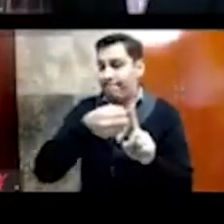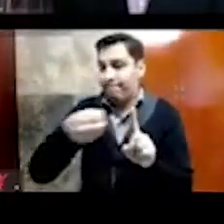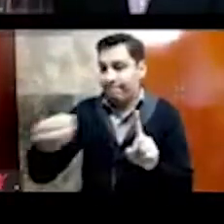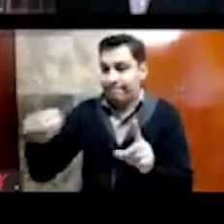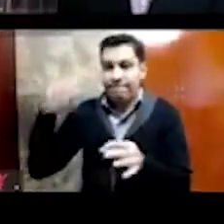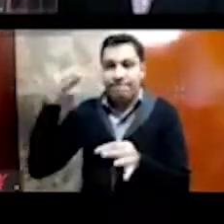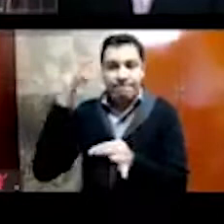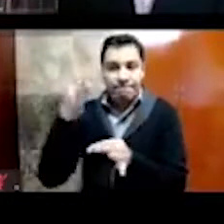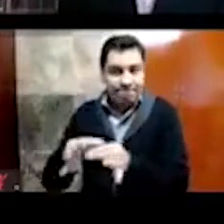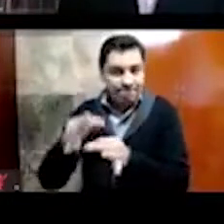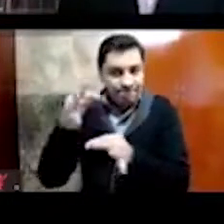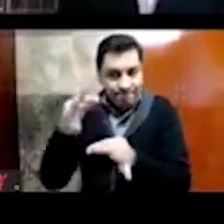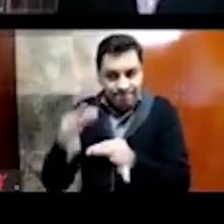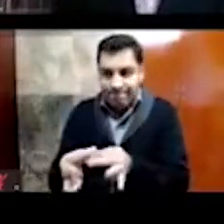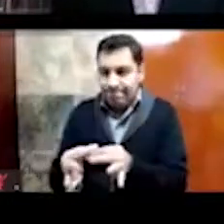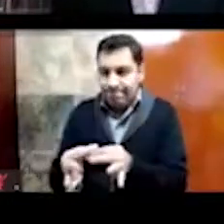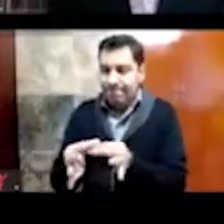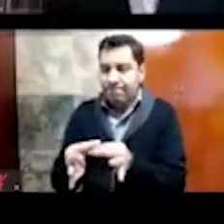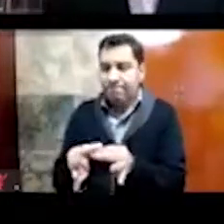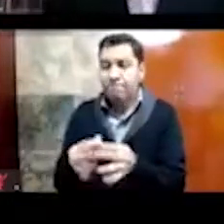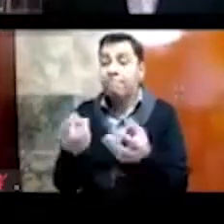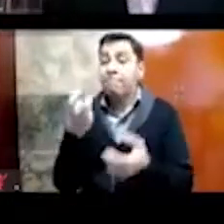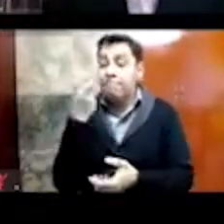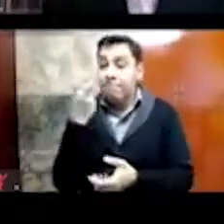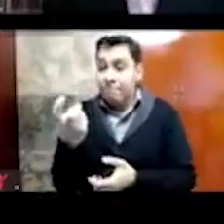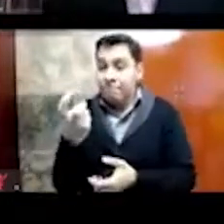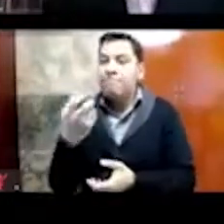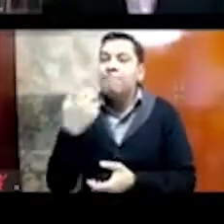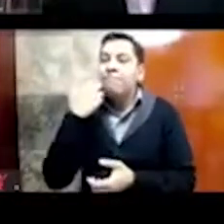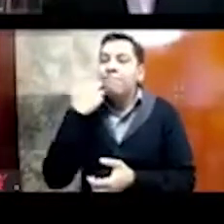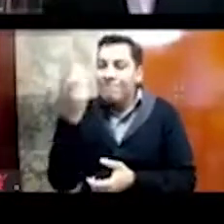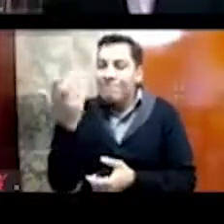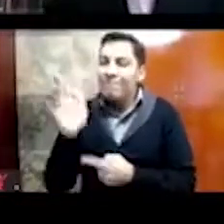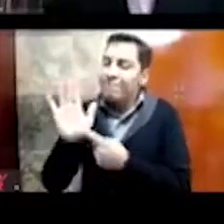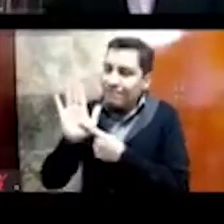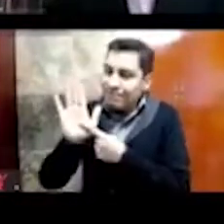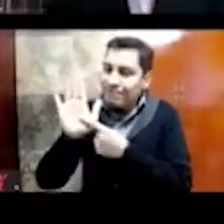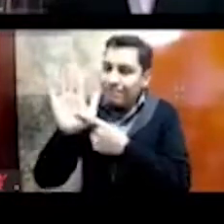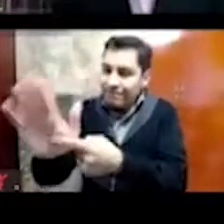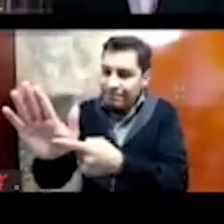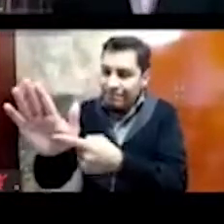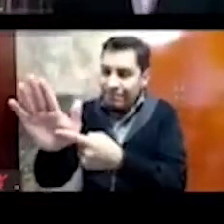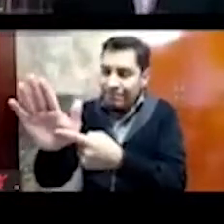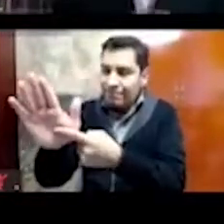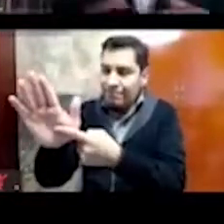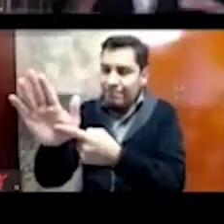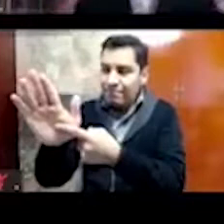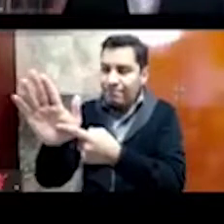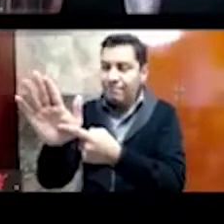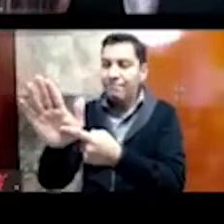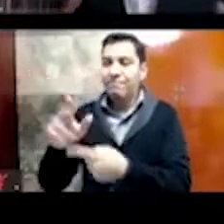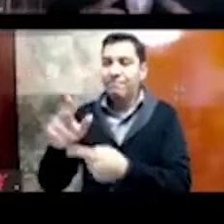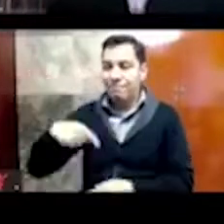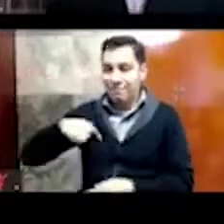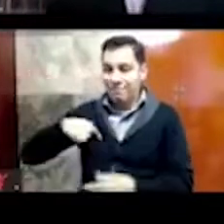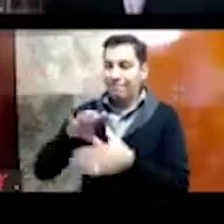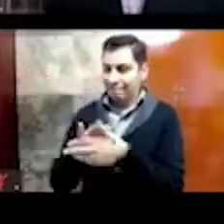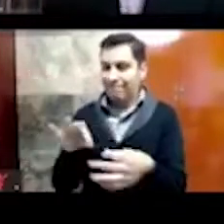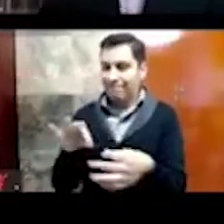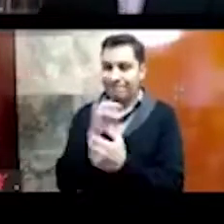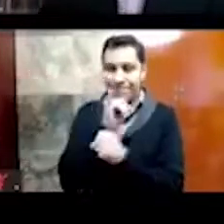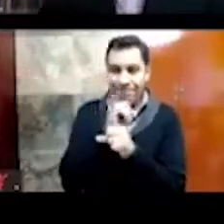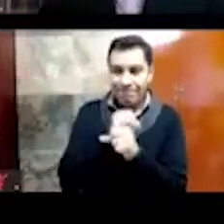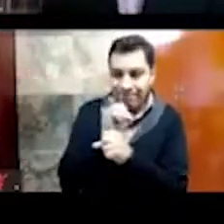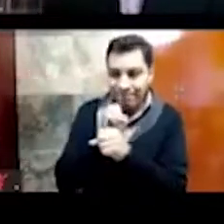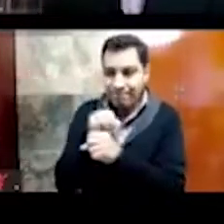y con mucha disciplina. Pues esto es lo que quería presentarles de esta, en un patate general, de lo que ha